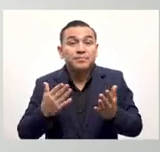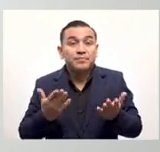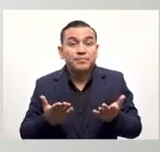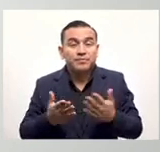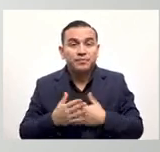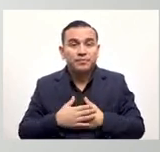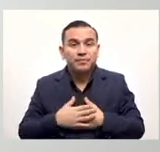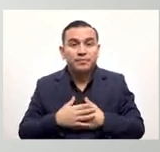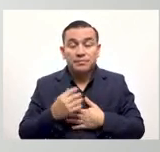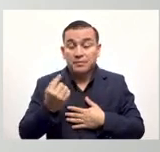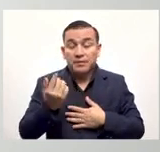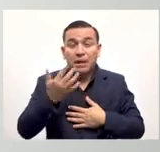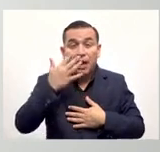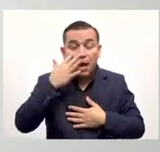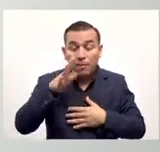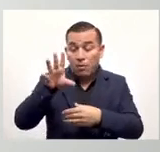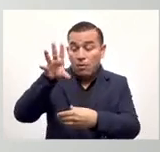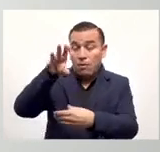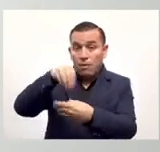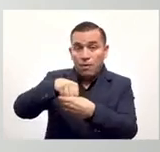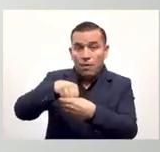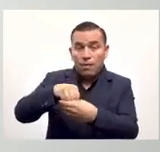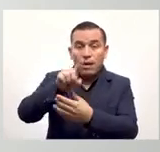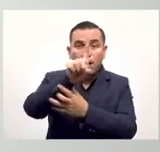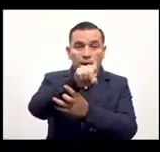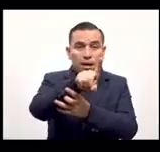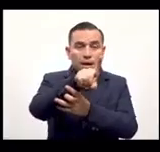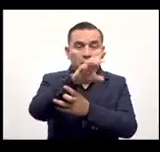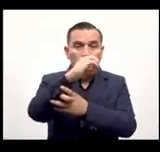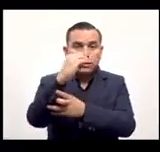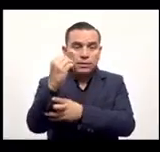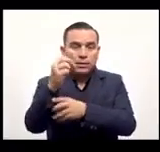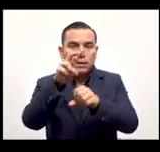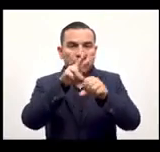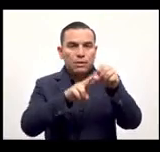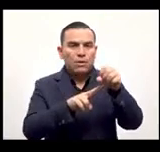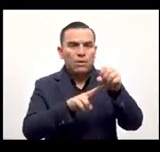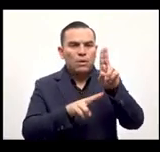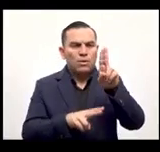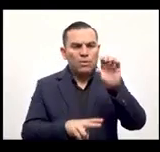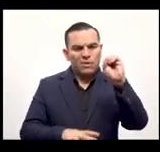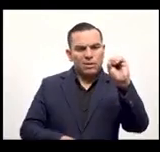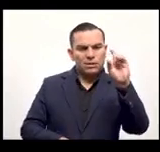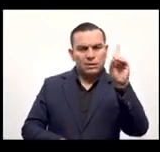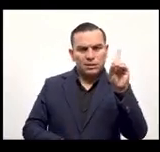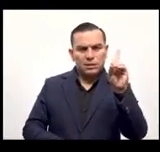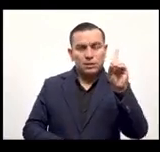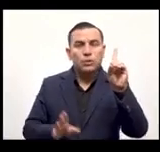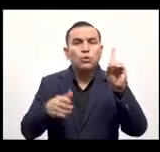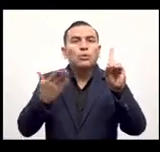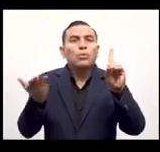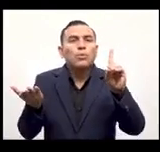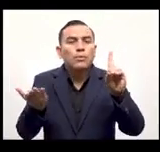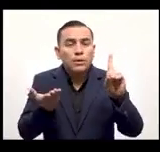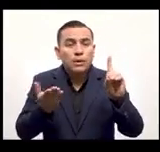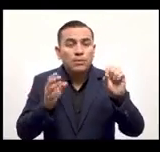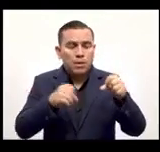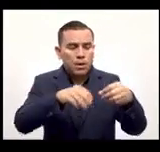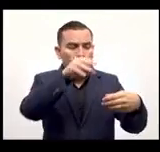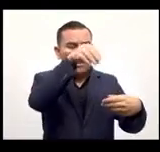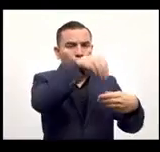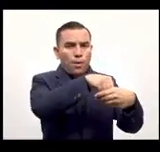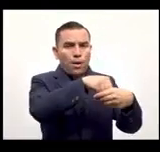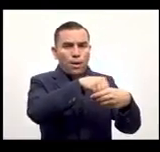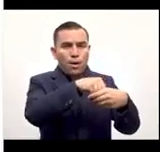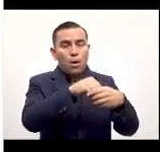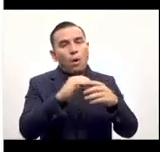entonces alguien le depositó 100 dólares ¿cómo funciona este depósito? bueno pues ya vimos que se puede hacer la persona